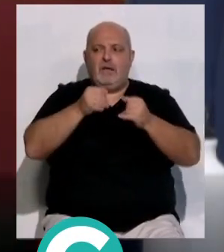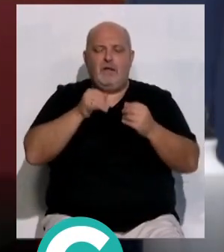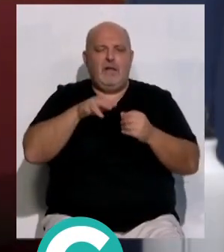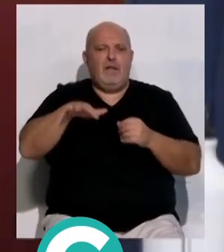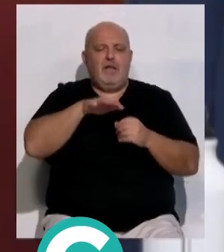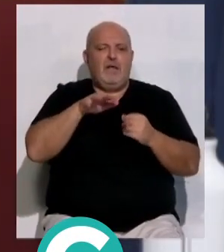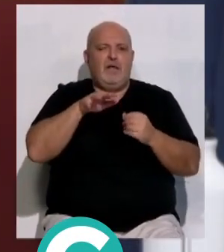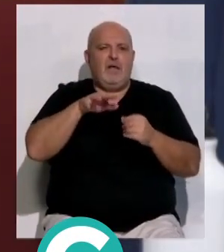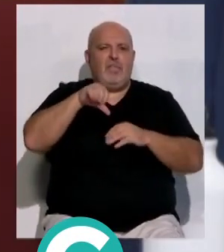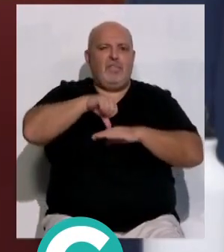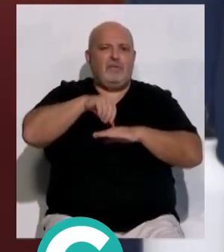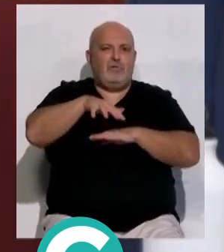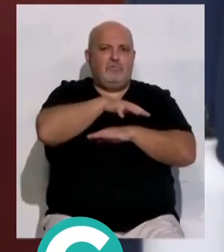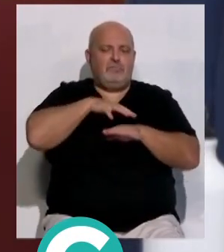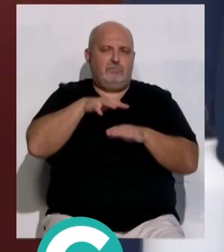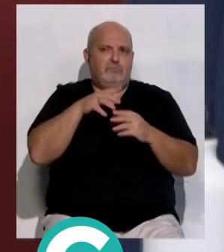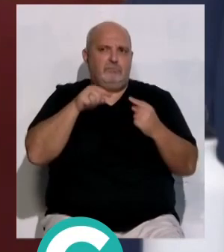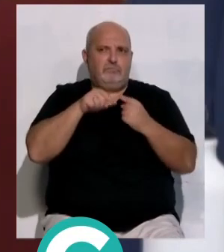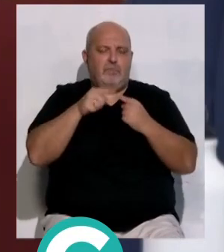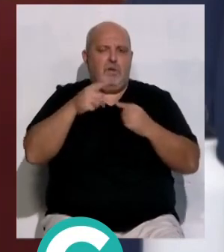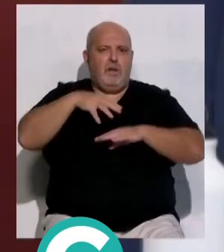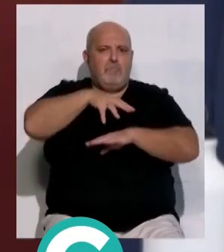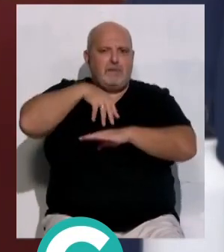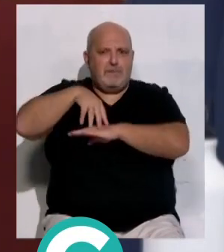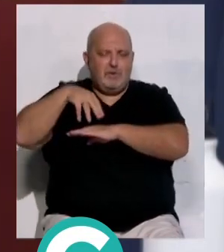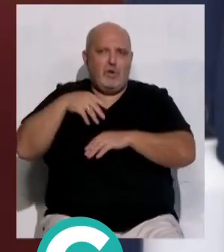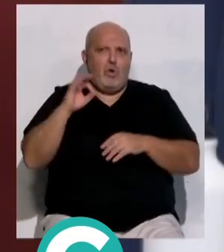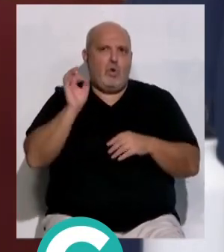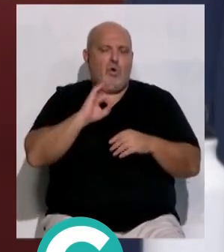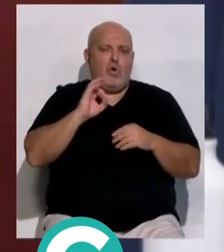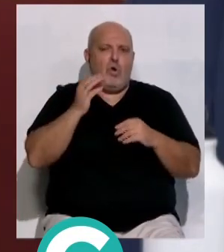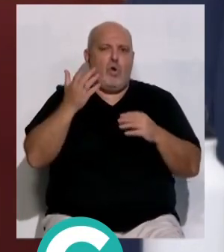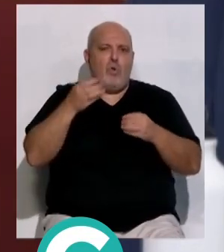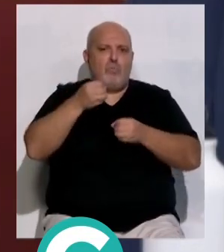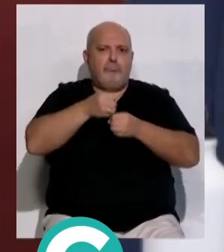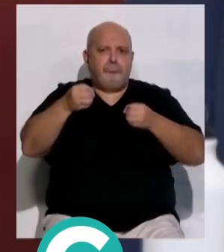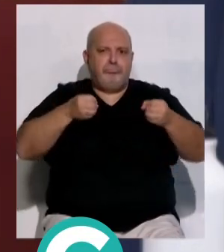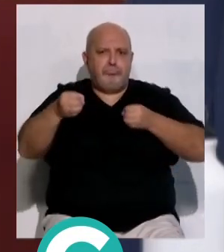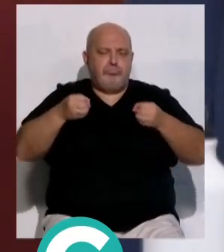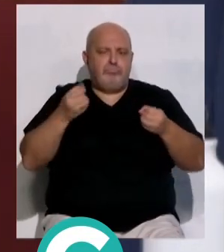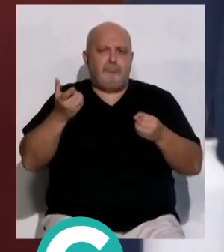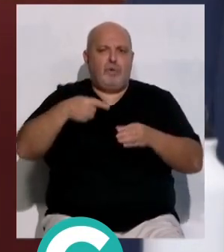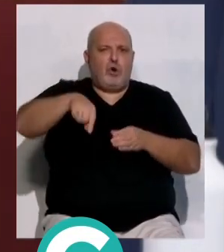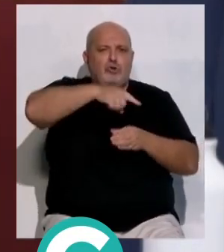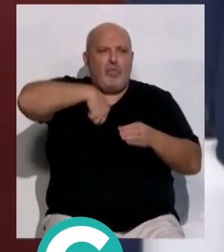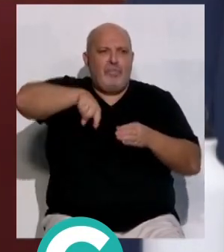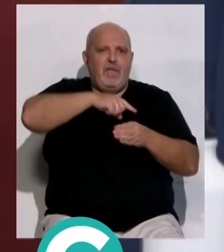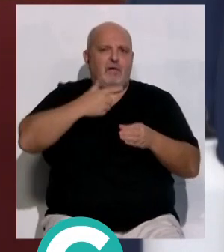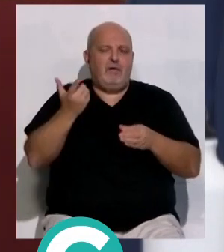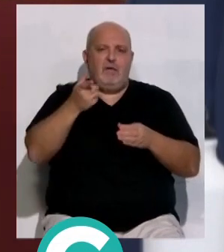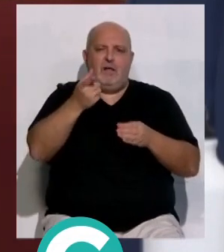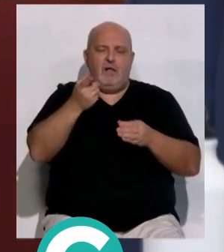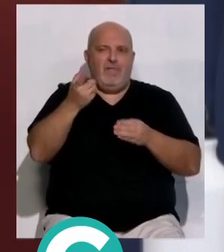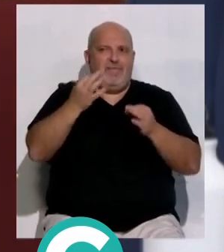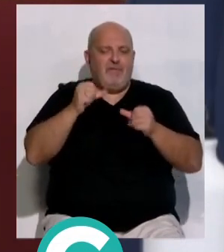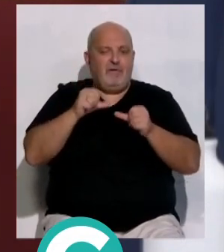en la trama urbana? Si va a haber pasos de peatones, si va a haber voladizos, si va a haber rotondas, eso es lo que usted tiene que